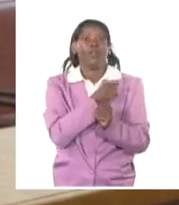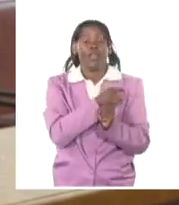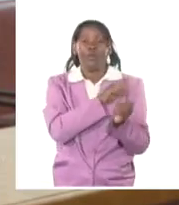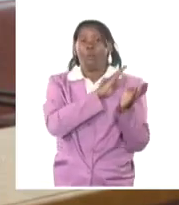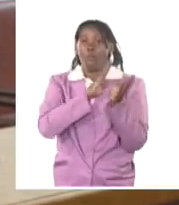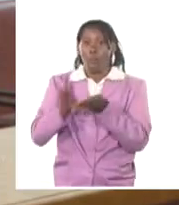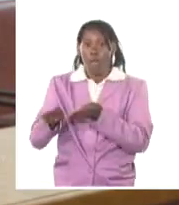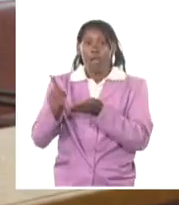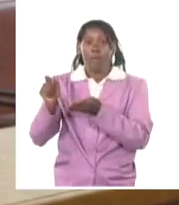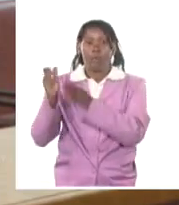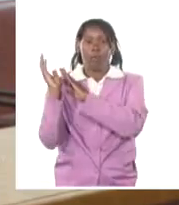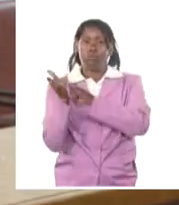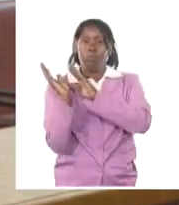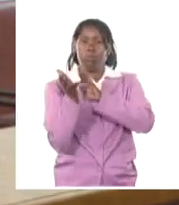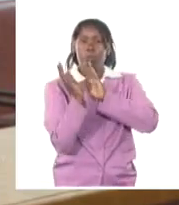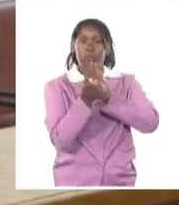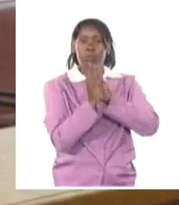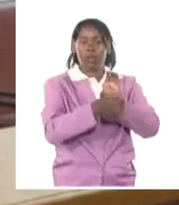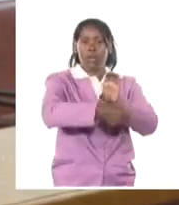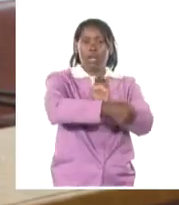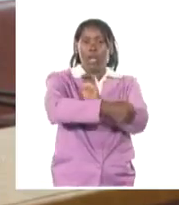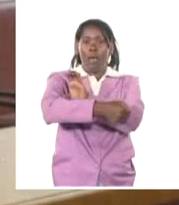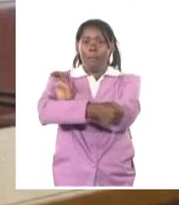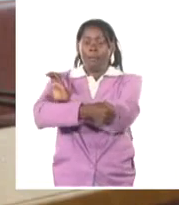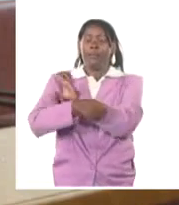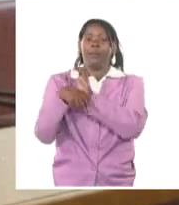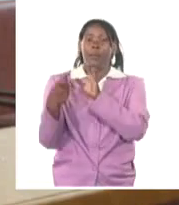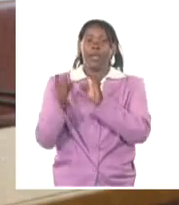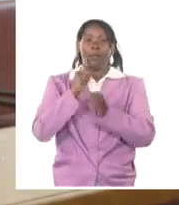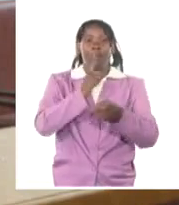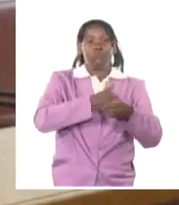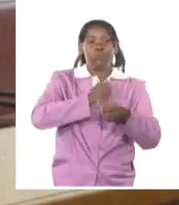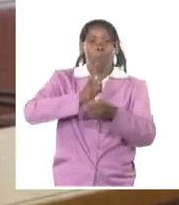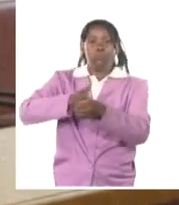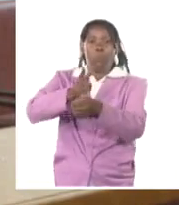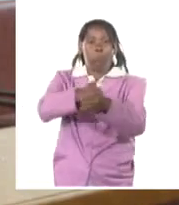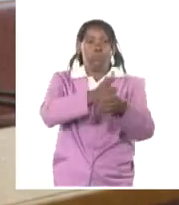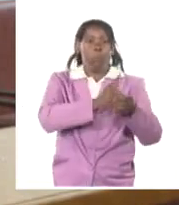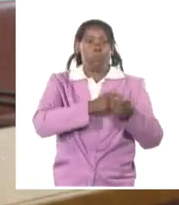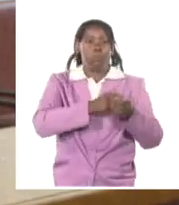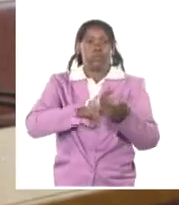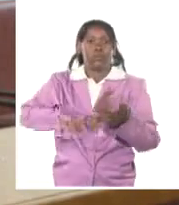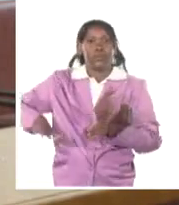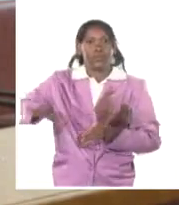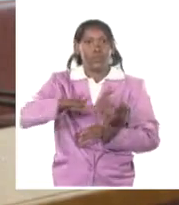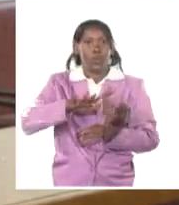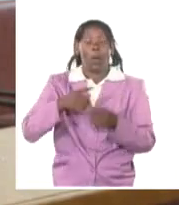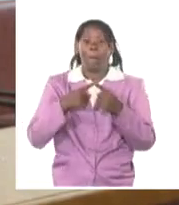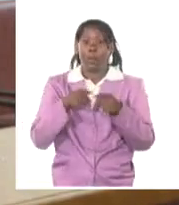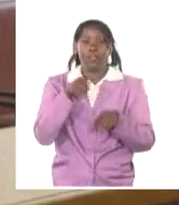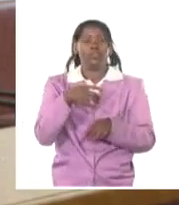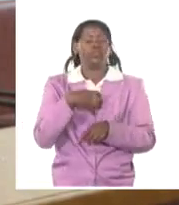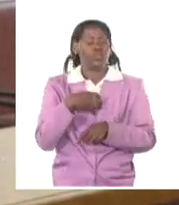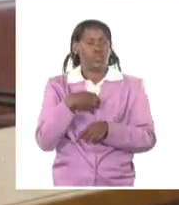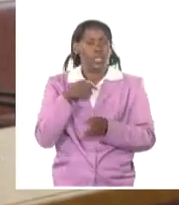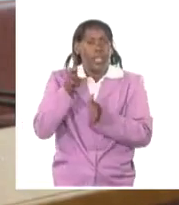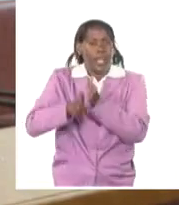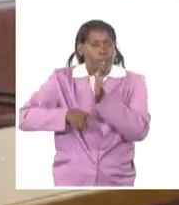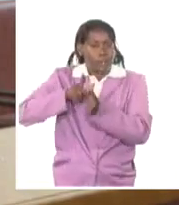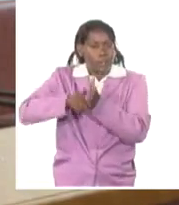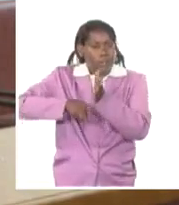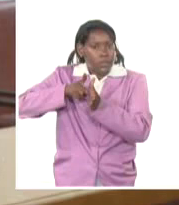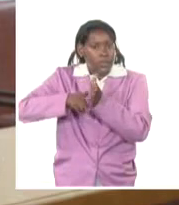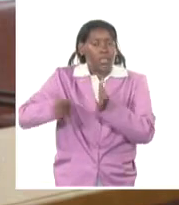Para que le llegue a todos los servicentros y para que le llegue a todas las casas. Con un parque automotriz y ferroviario que también tiene sus problemas